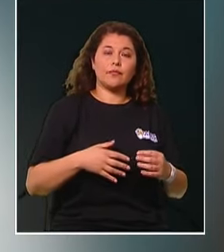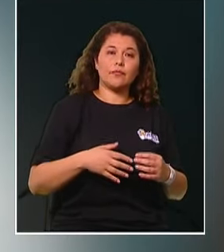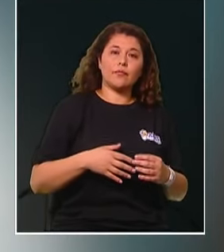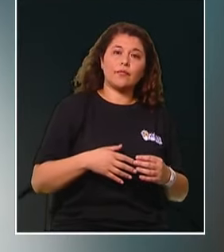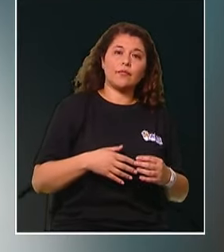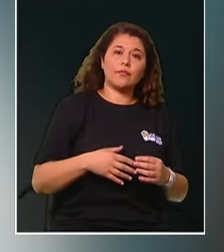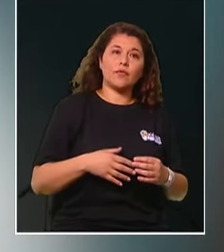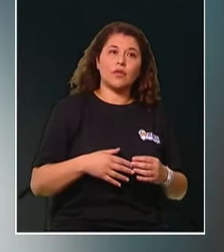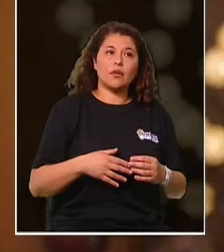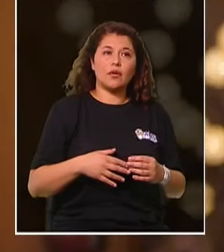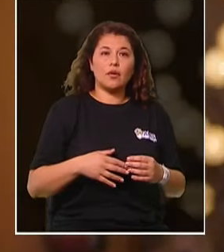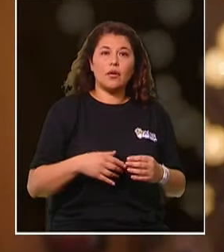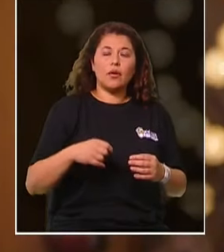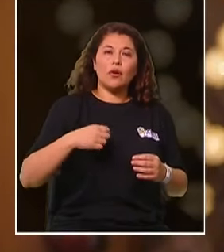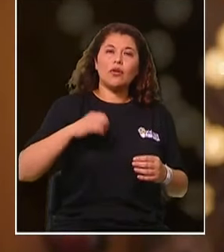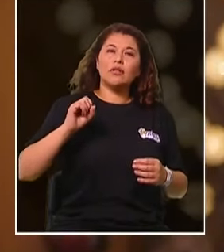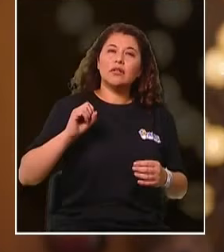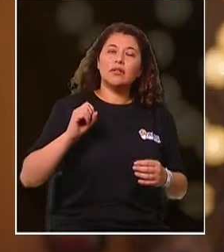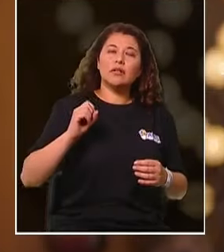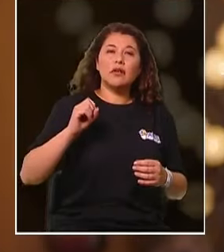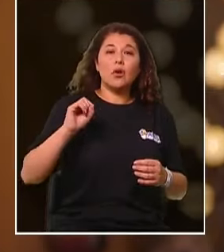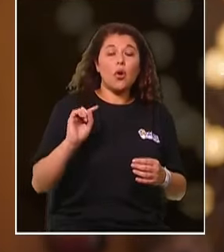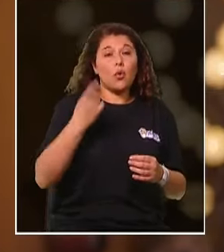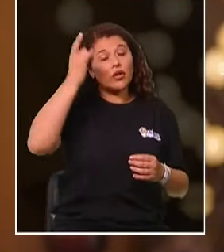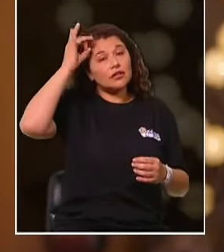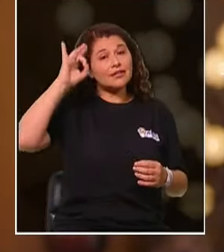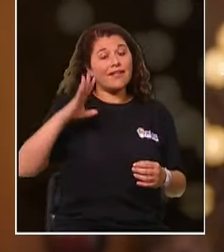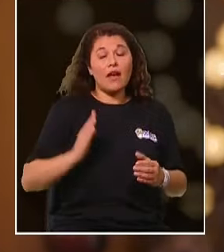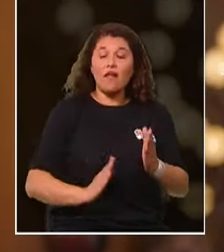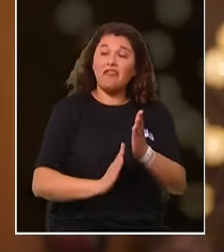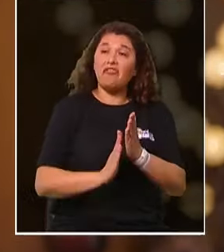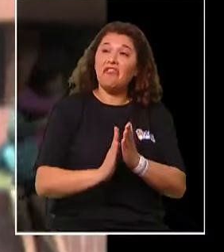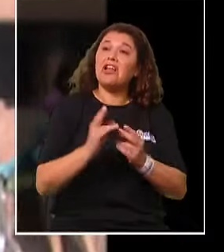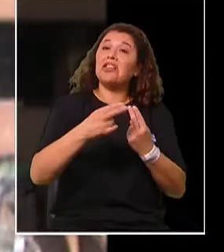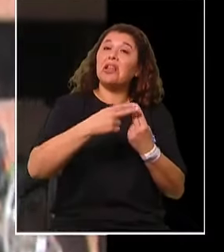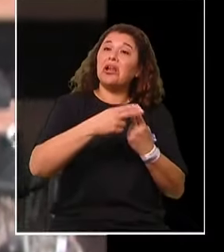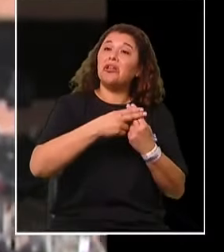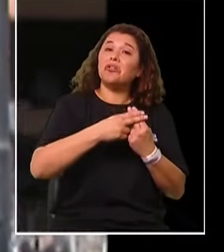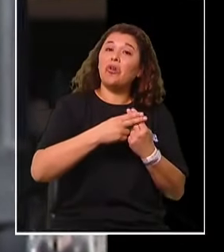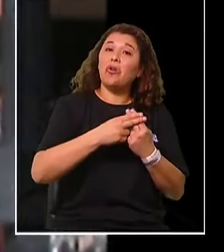Lo único que sabía va a ir a la Teletón, te van a hacer terapia, te van a pasar un pie. Chao.